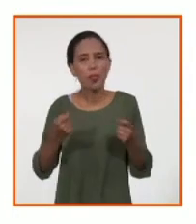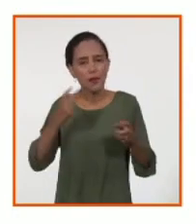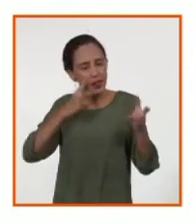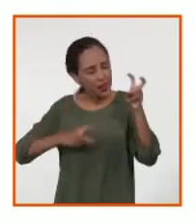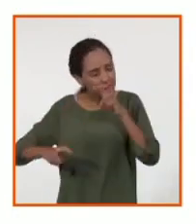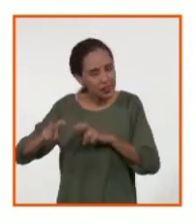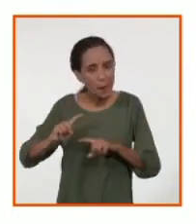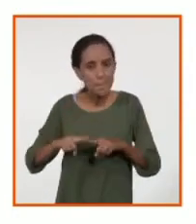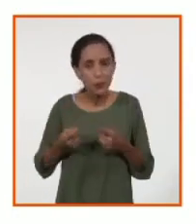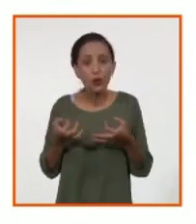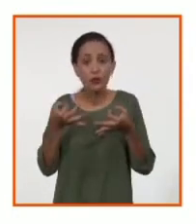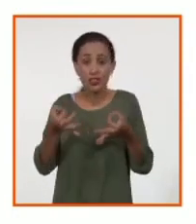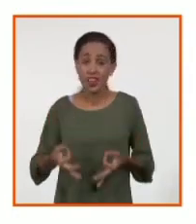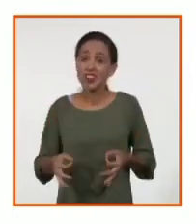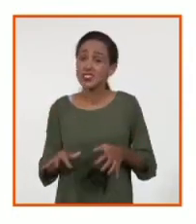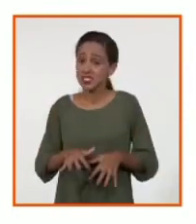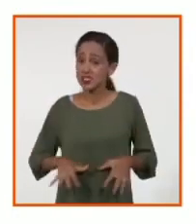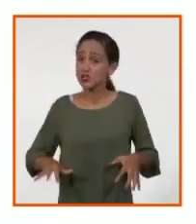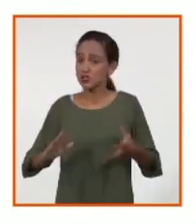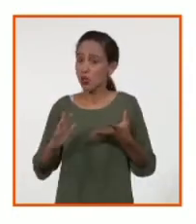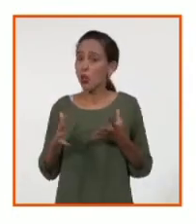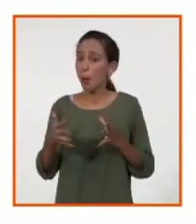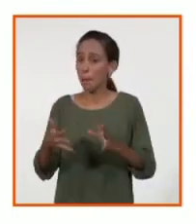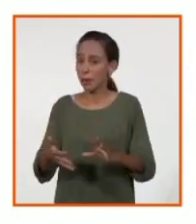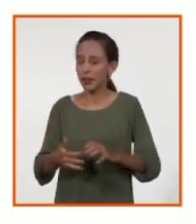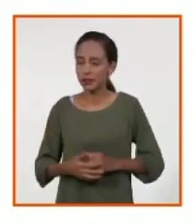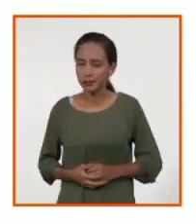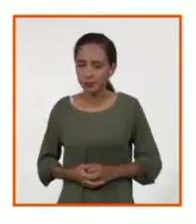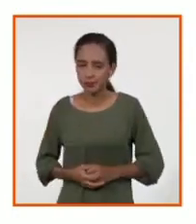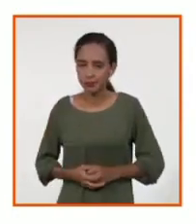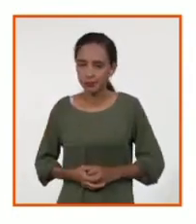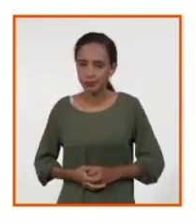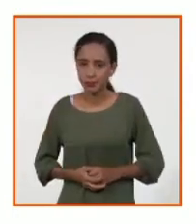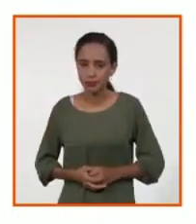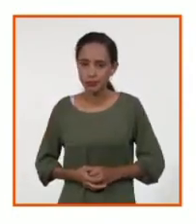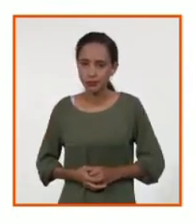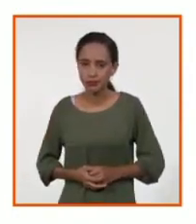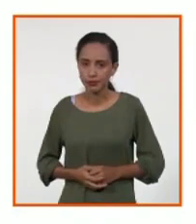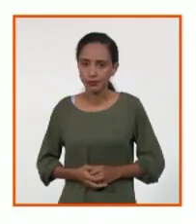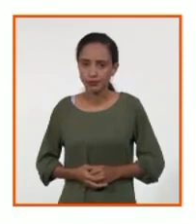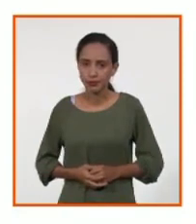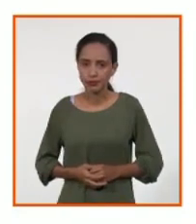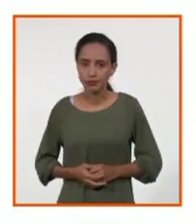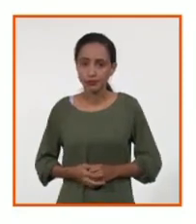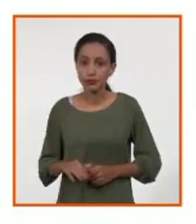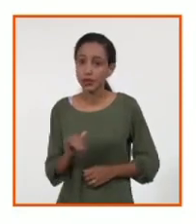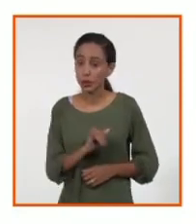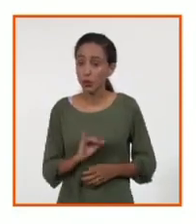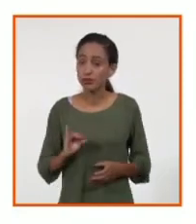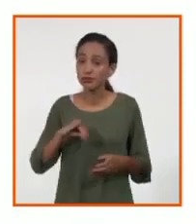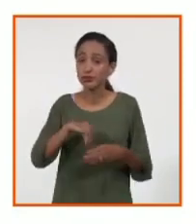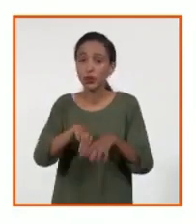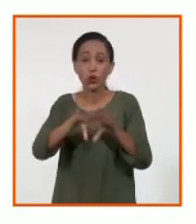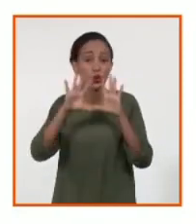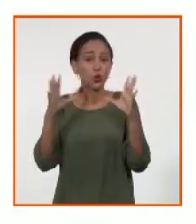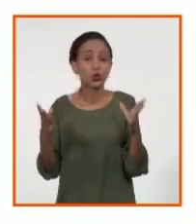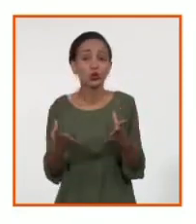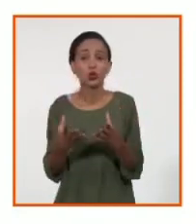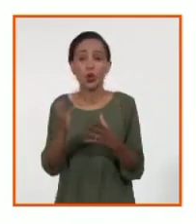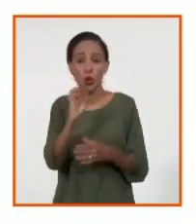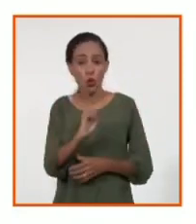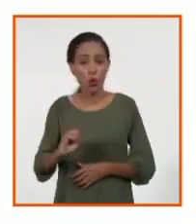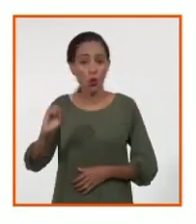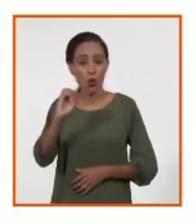porque realmente es una situación compleja. Y por supuesto, la inserción que tienen que tener todos los organismos de la